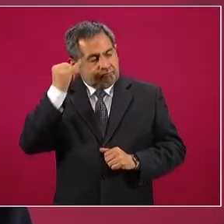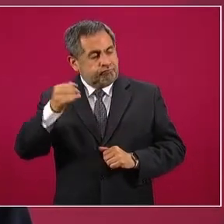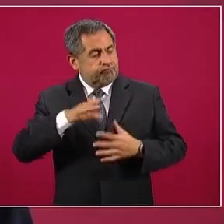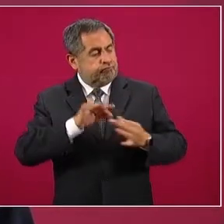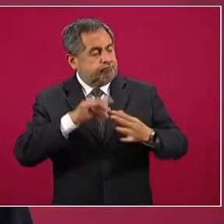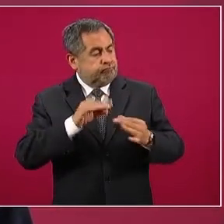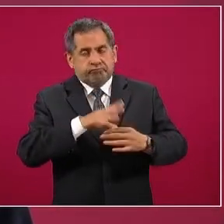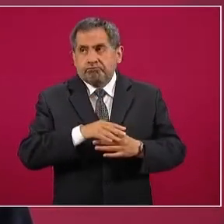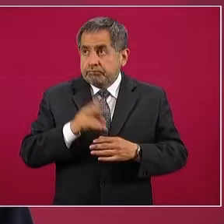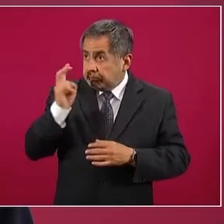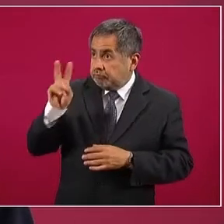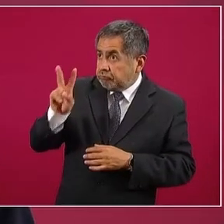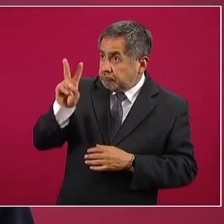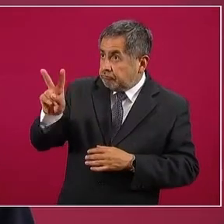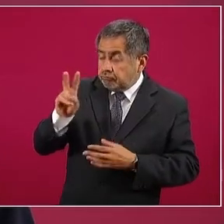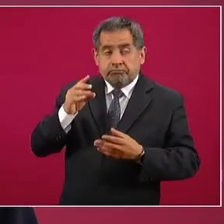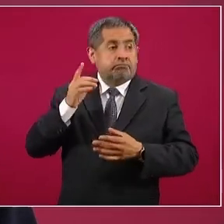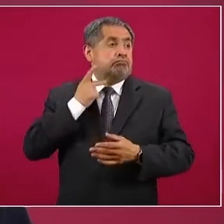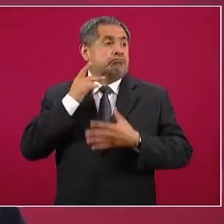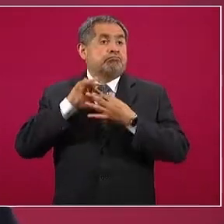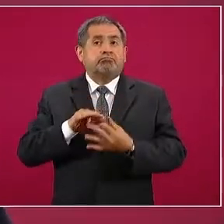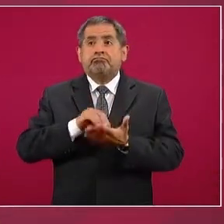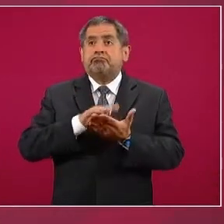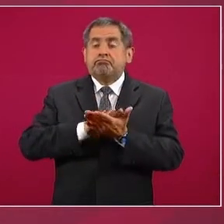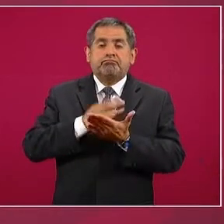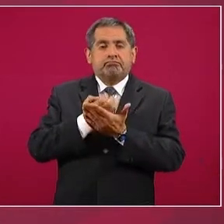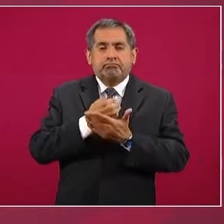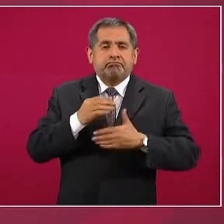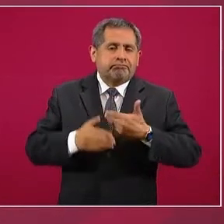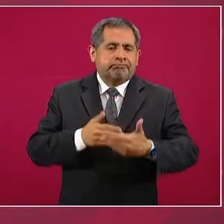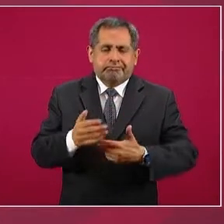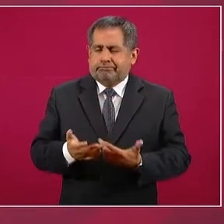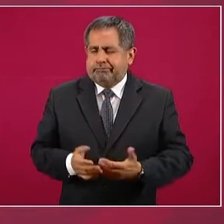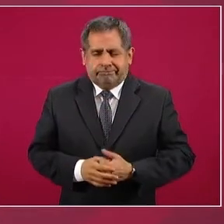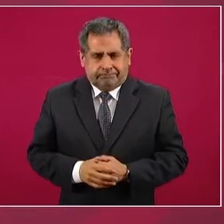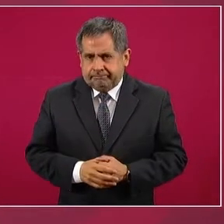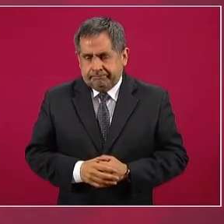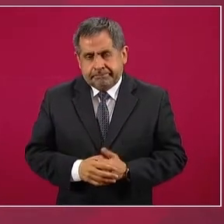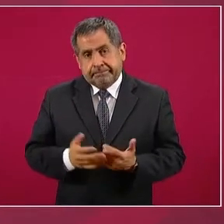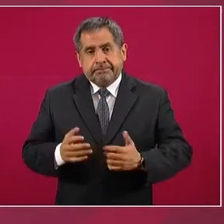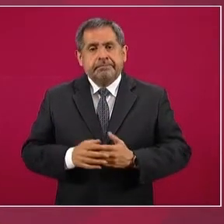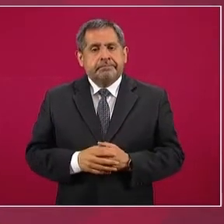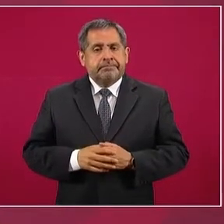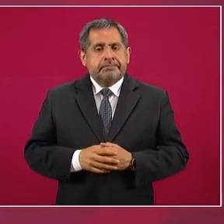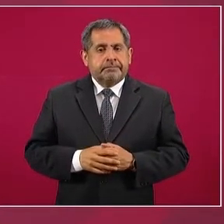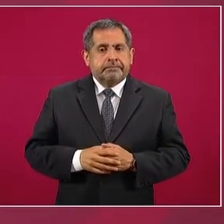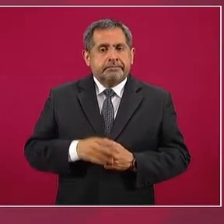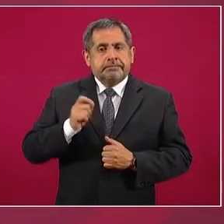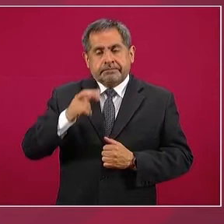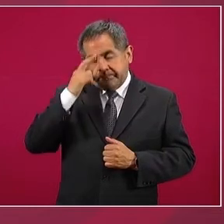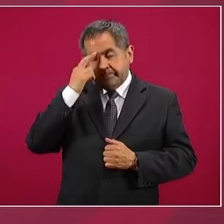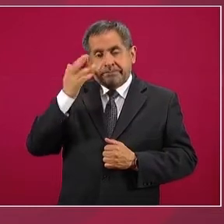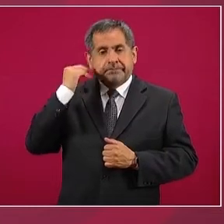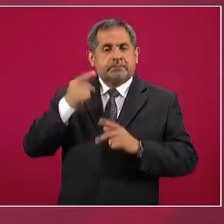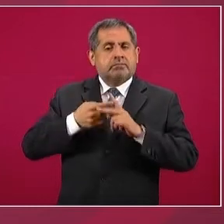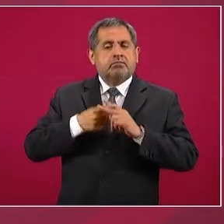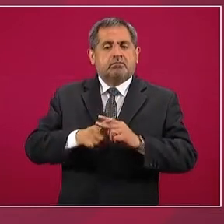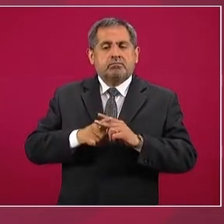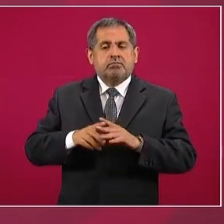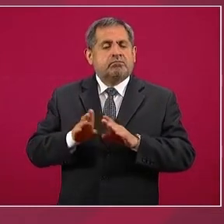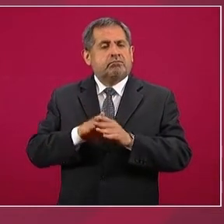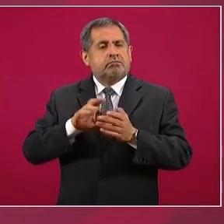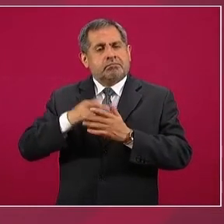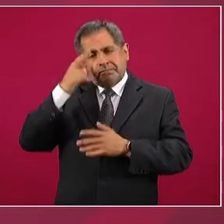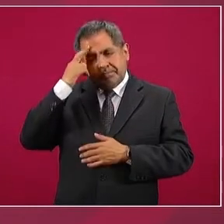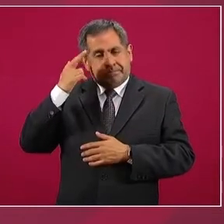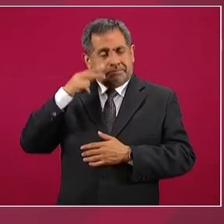económica, cuando comenzó a imponerse esa